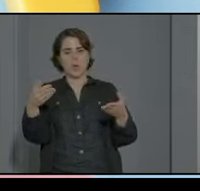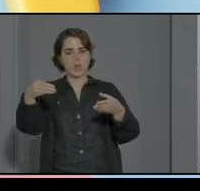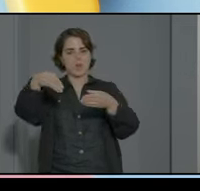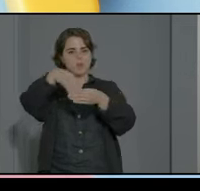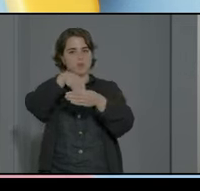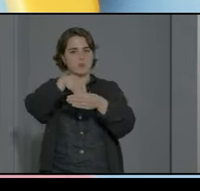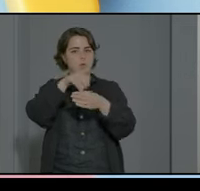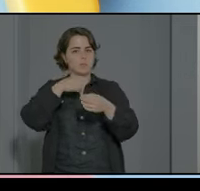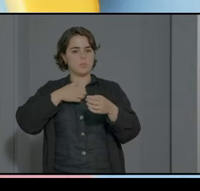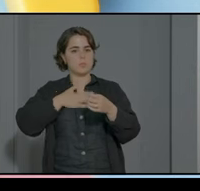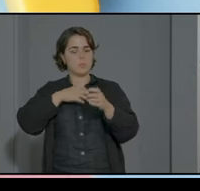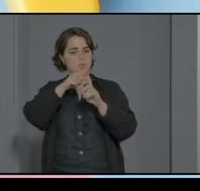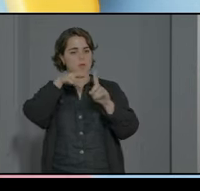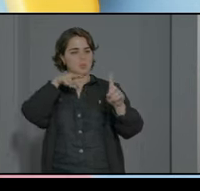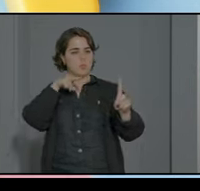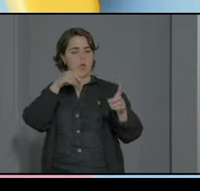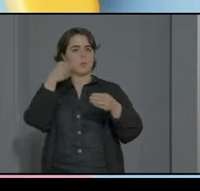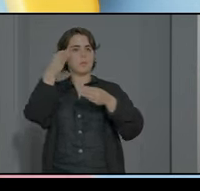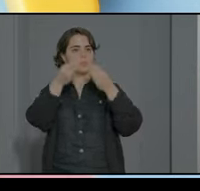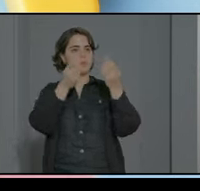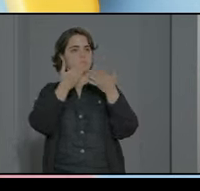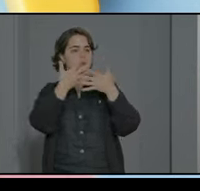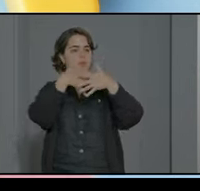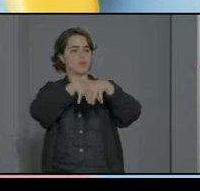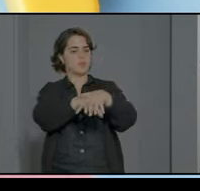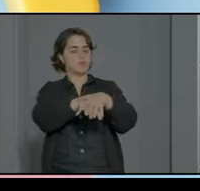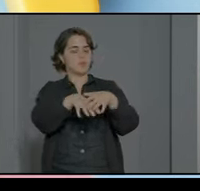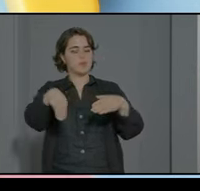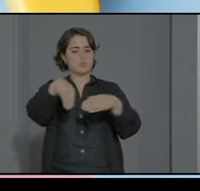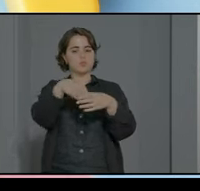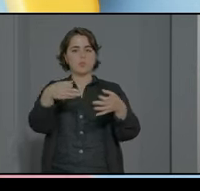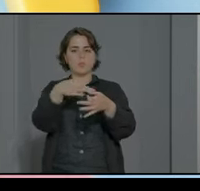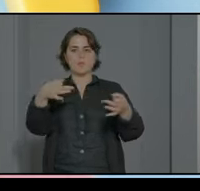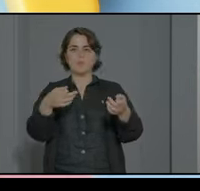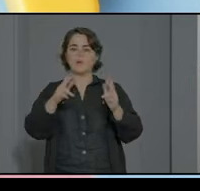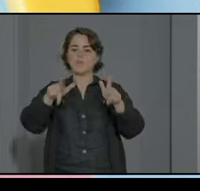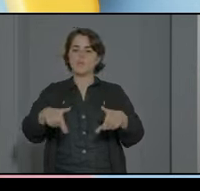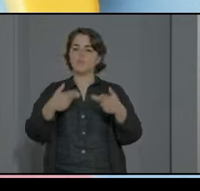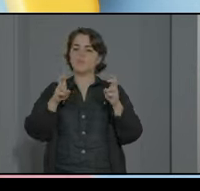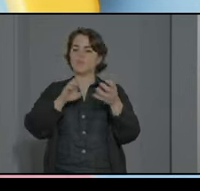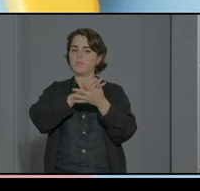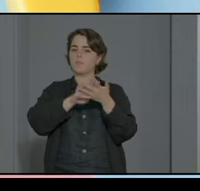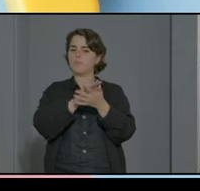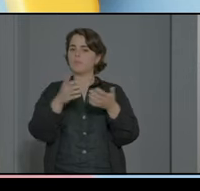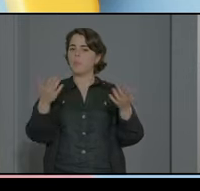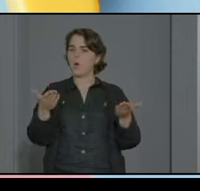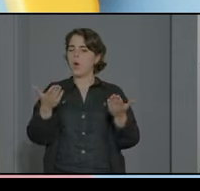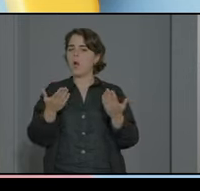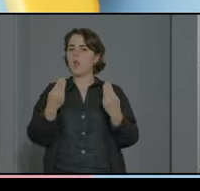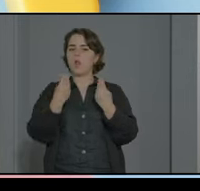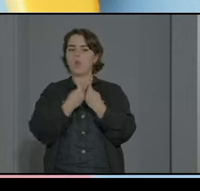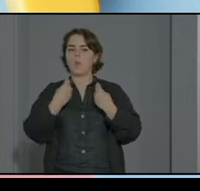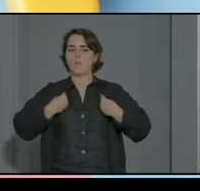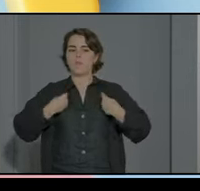y personalmente creo que la inclusión efectiva nos deja hablar de convivencia vale vamos a dejar las etiquetas a un